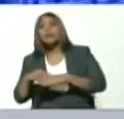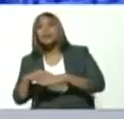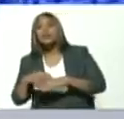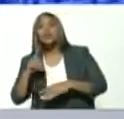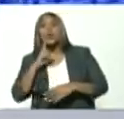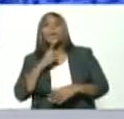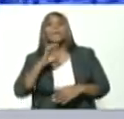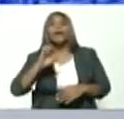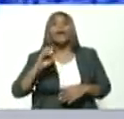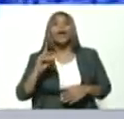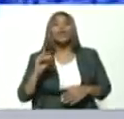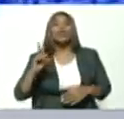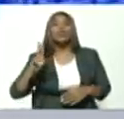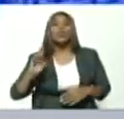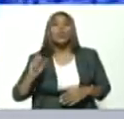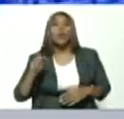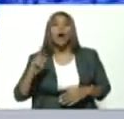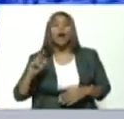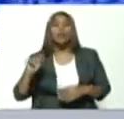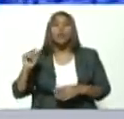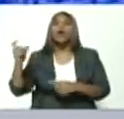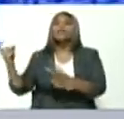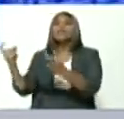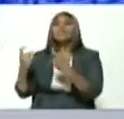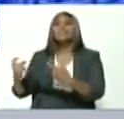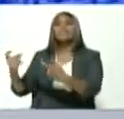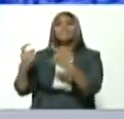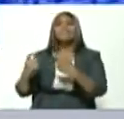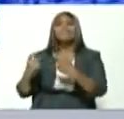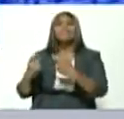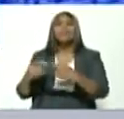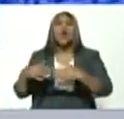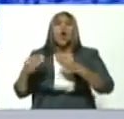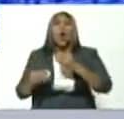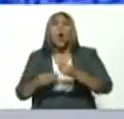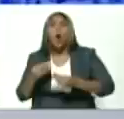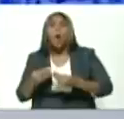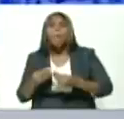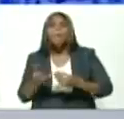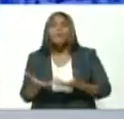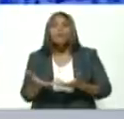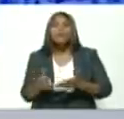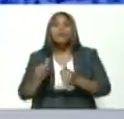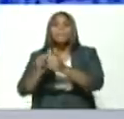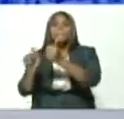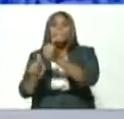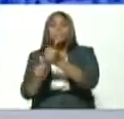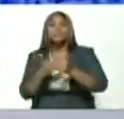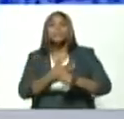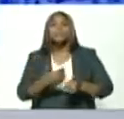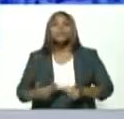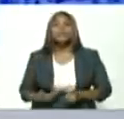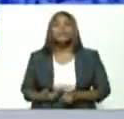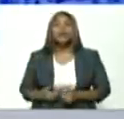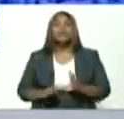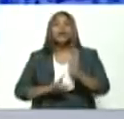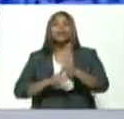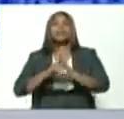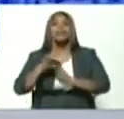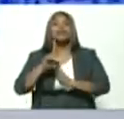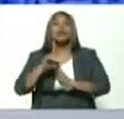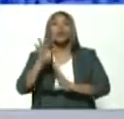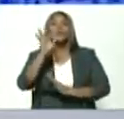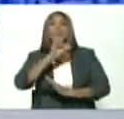bueno, me diera cuál es la orientación que la vicepresidencia del desarrollo del